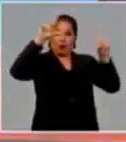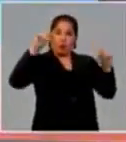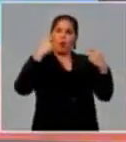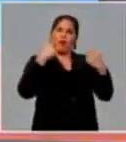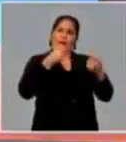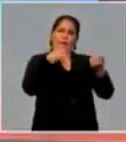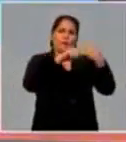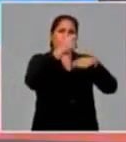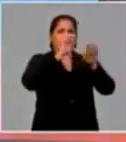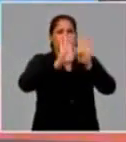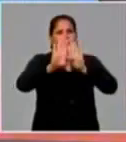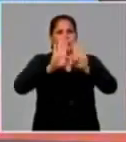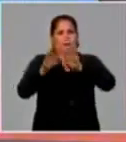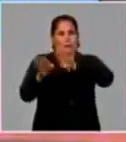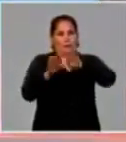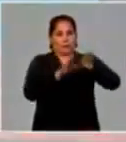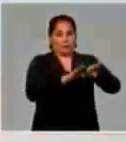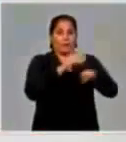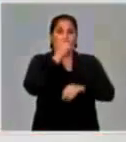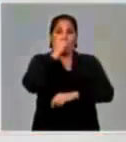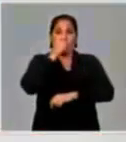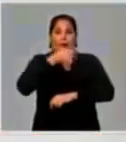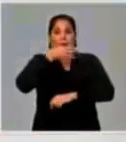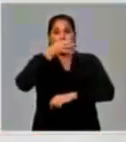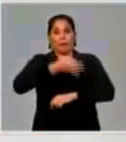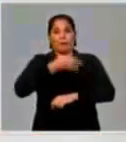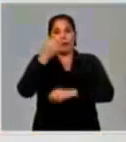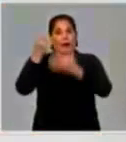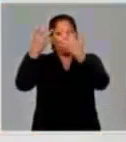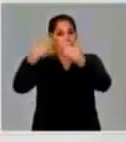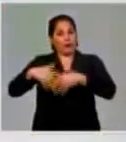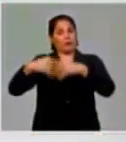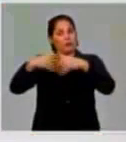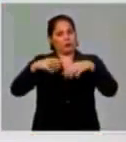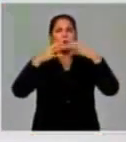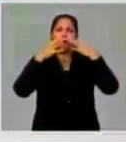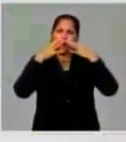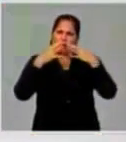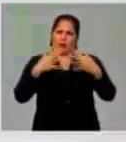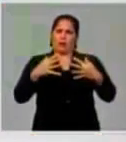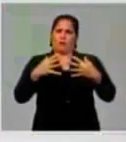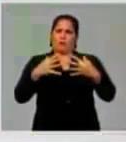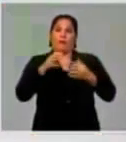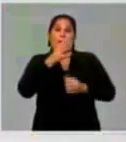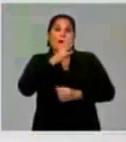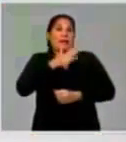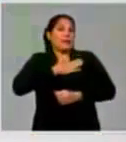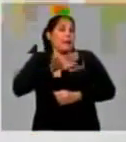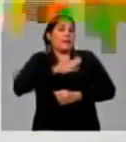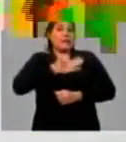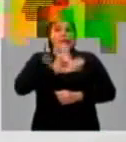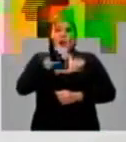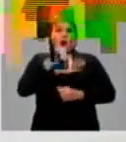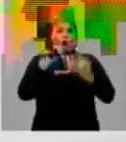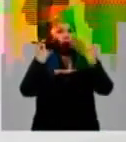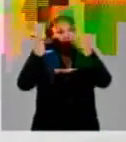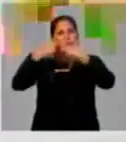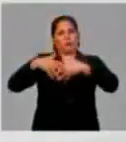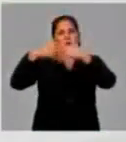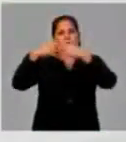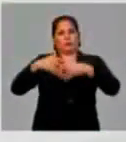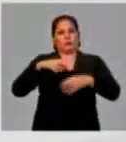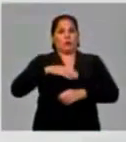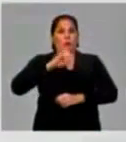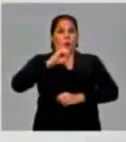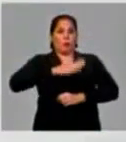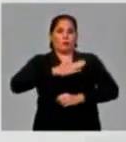tiendas. Ernesto dice, la industria ligera es muy importante, creo que es la que más incide en